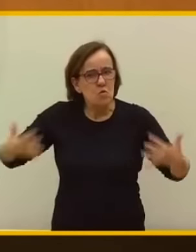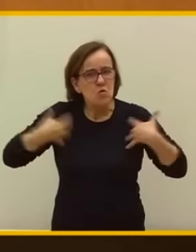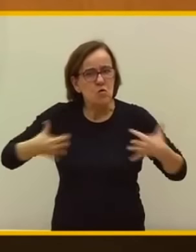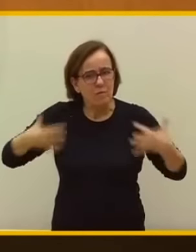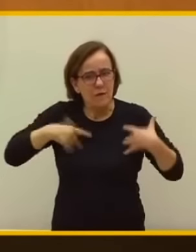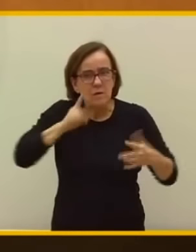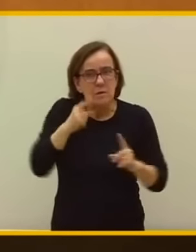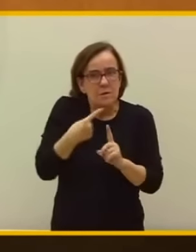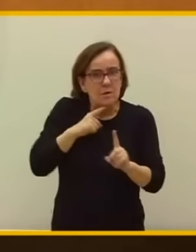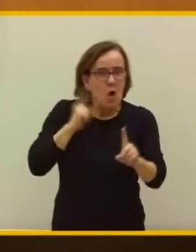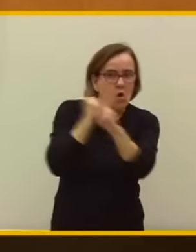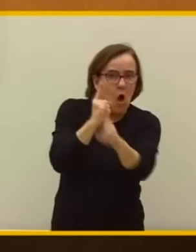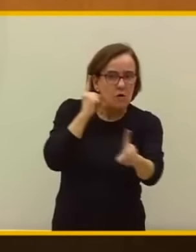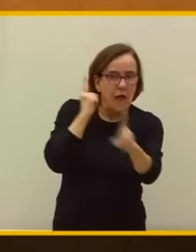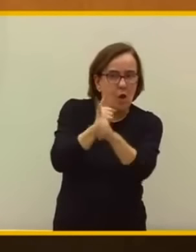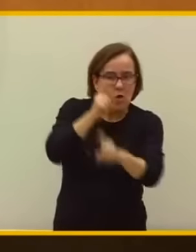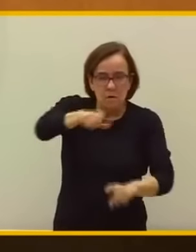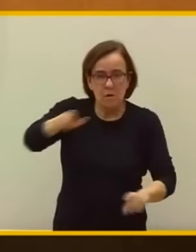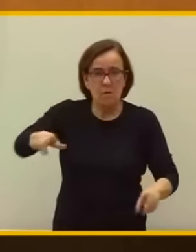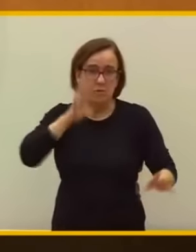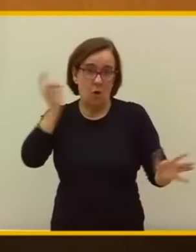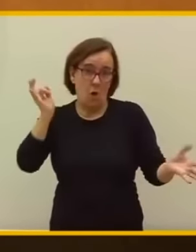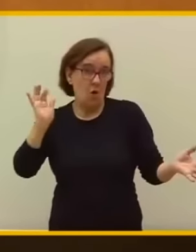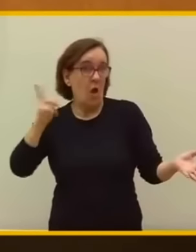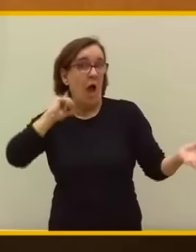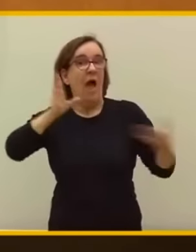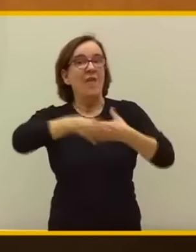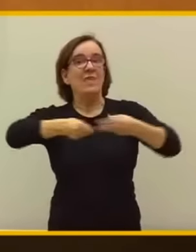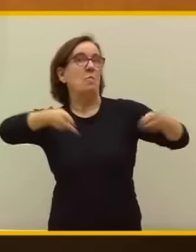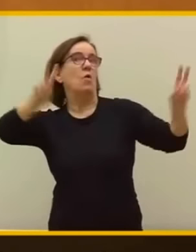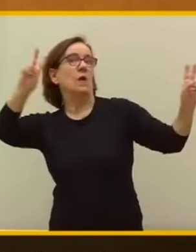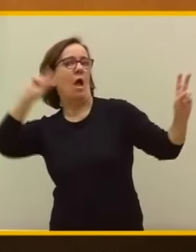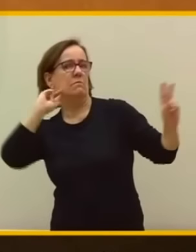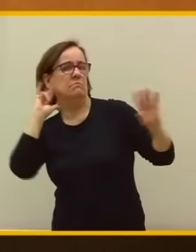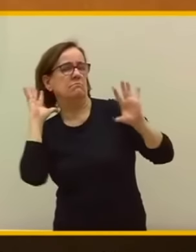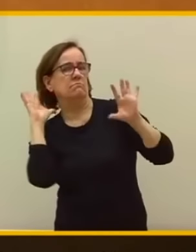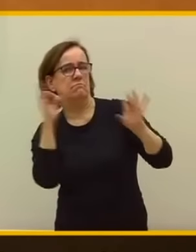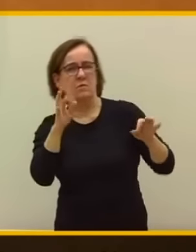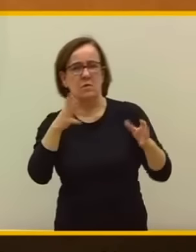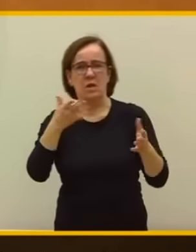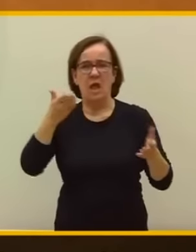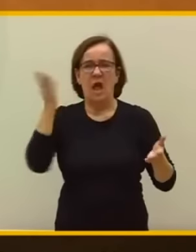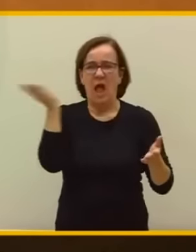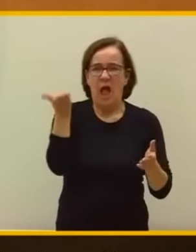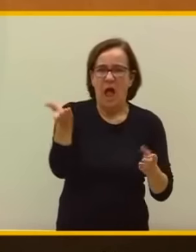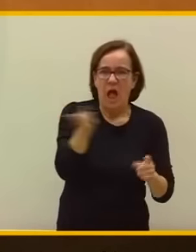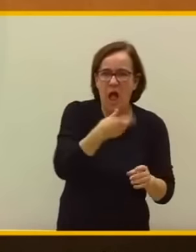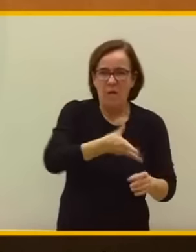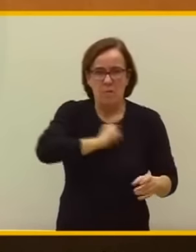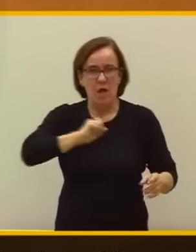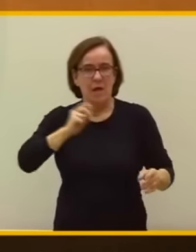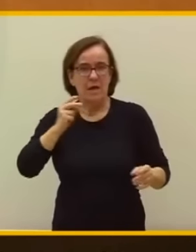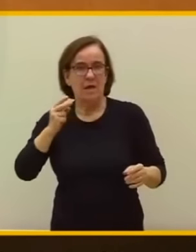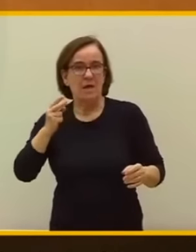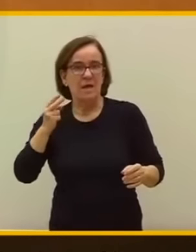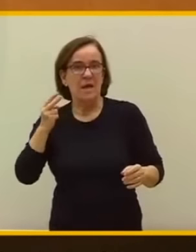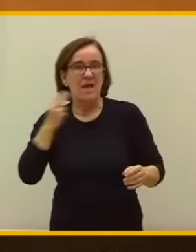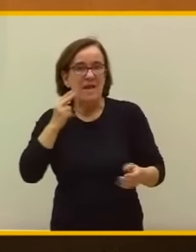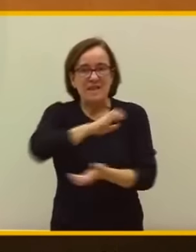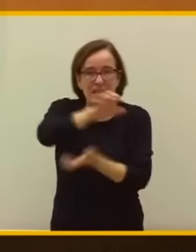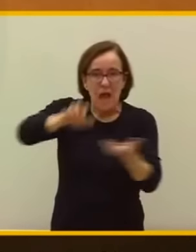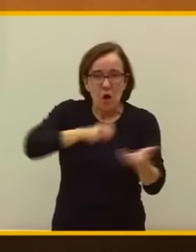Porque ustedes son los del tsunami democrático, los de las agresiones a los policías, los del terrorismo callejero.